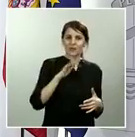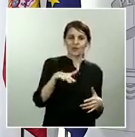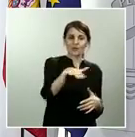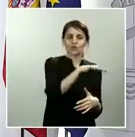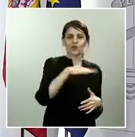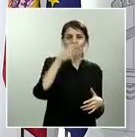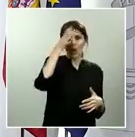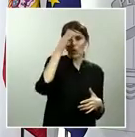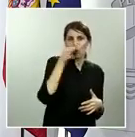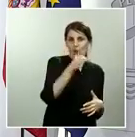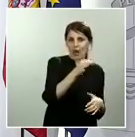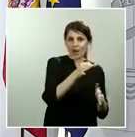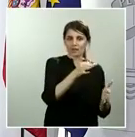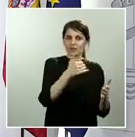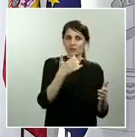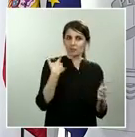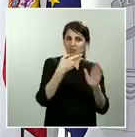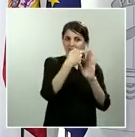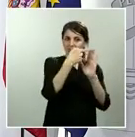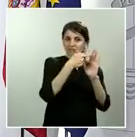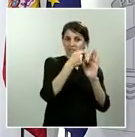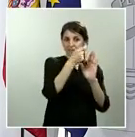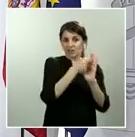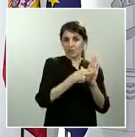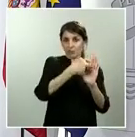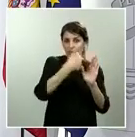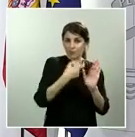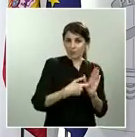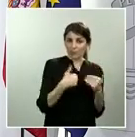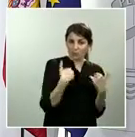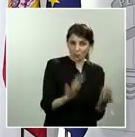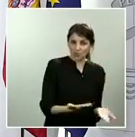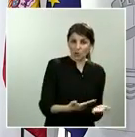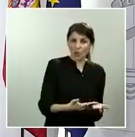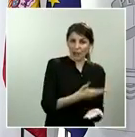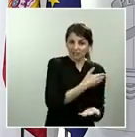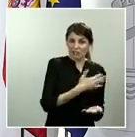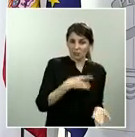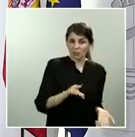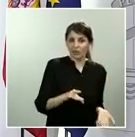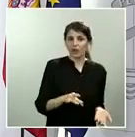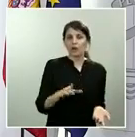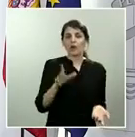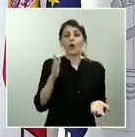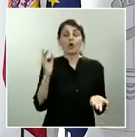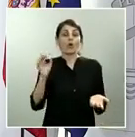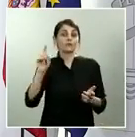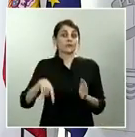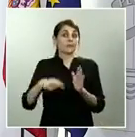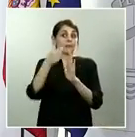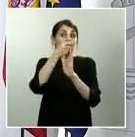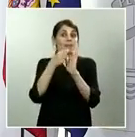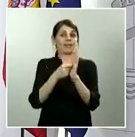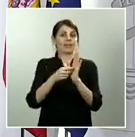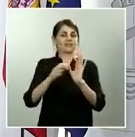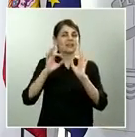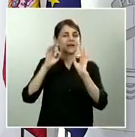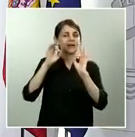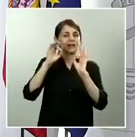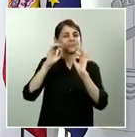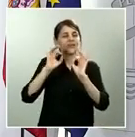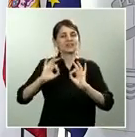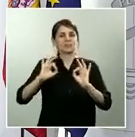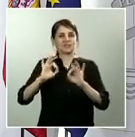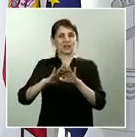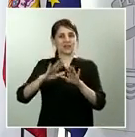antes en esos lugares y también si hay algunas medidas para más adelante para esa reactivación de la economía en relación con ese plan de rescate de